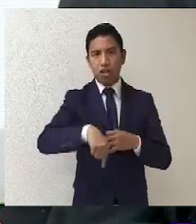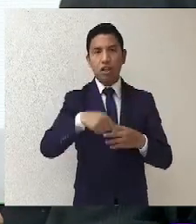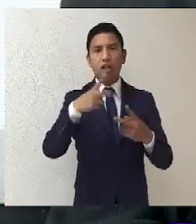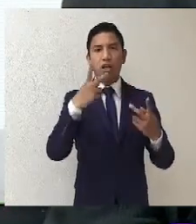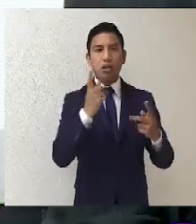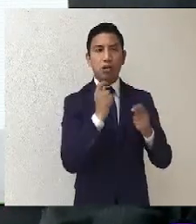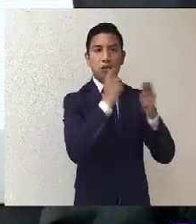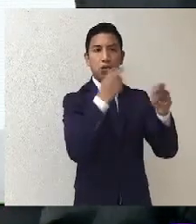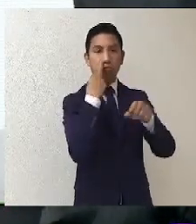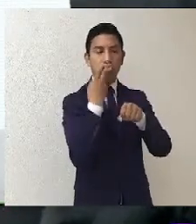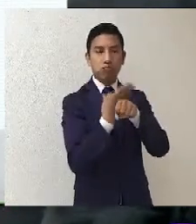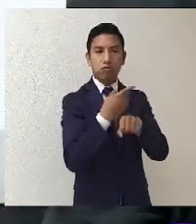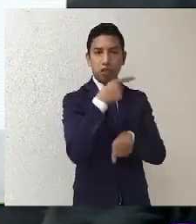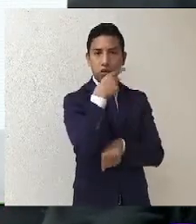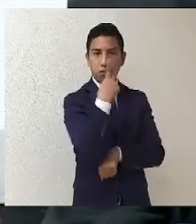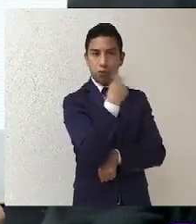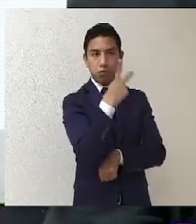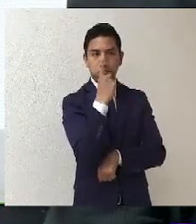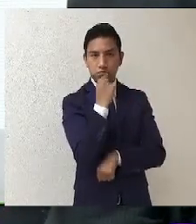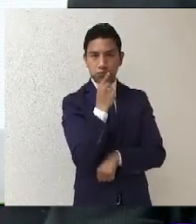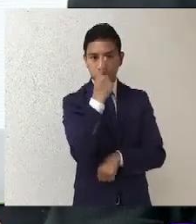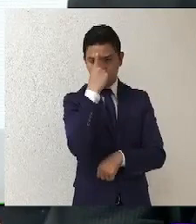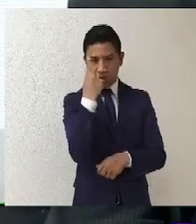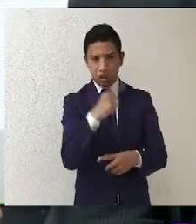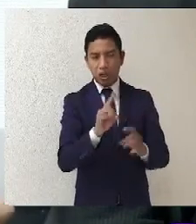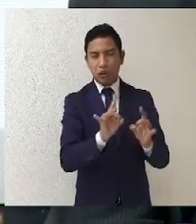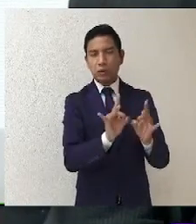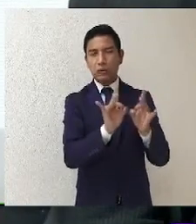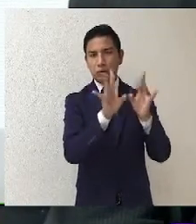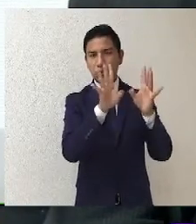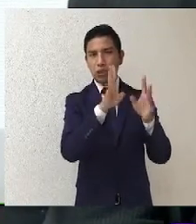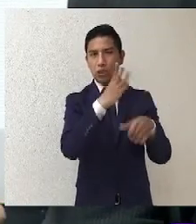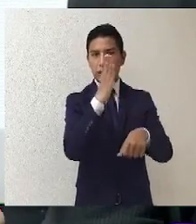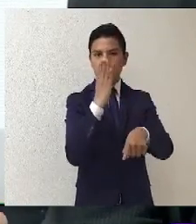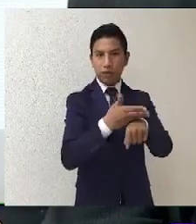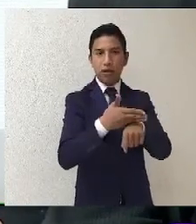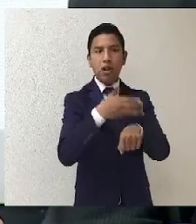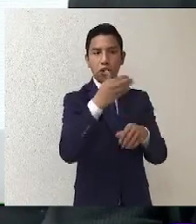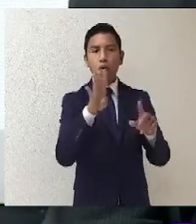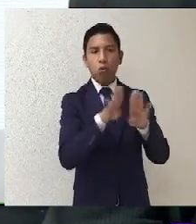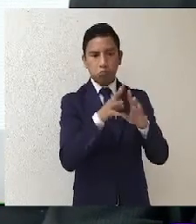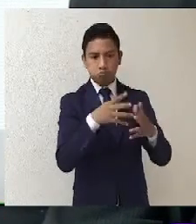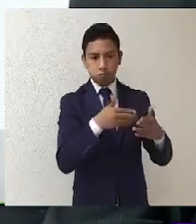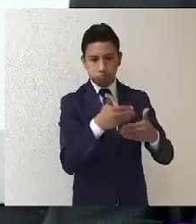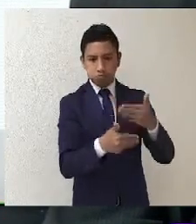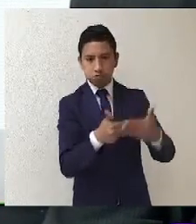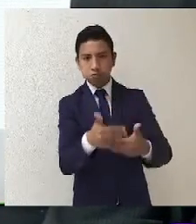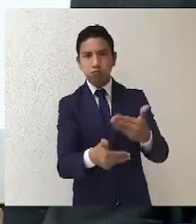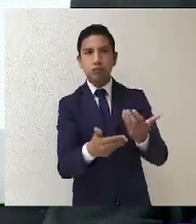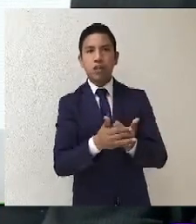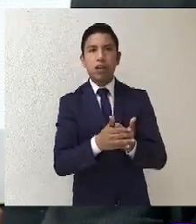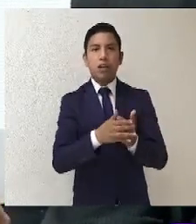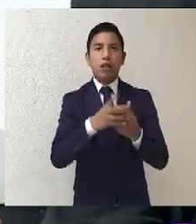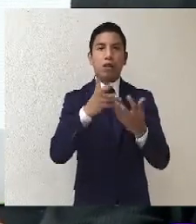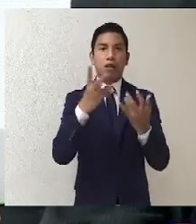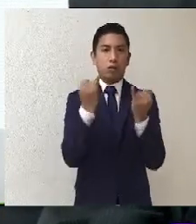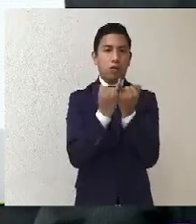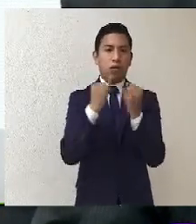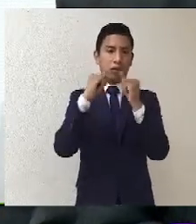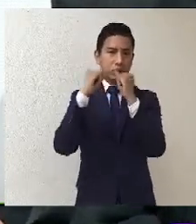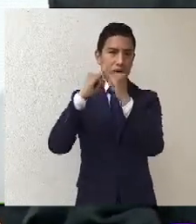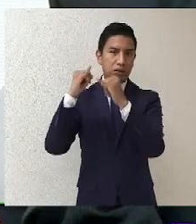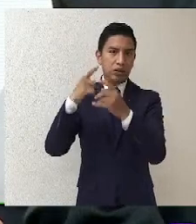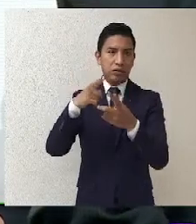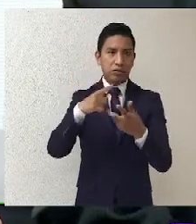realiza toda la cadena impugnativa y todas las instituciones electorales que participan en esta